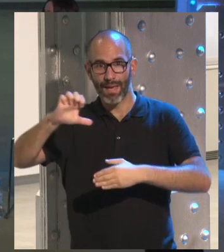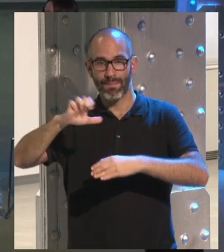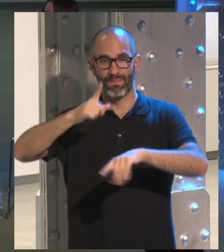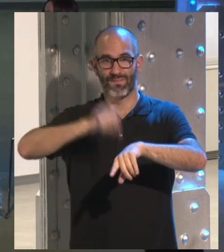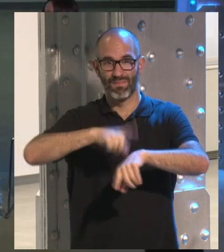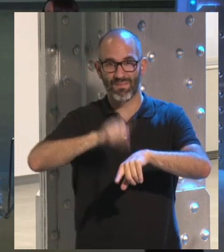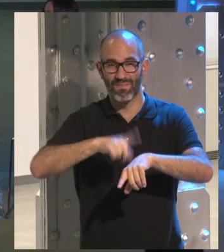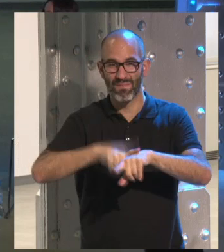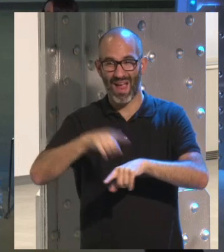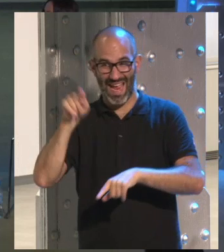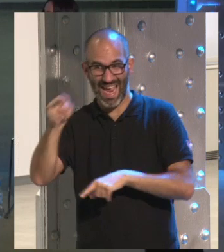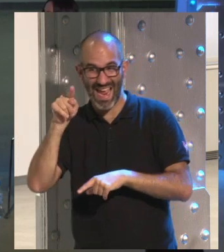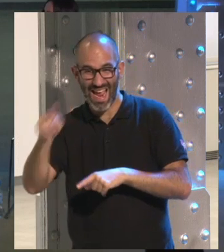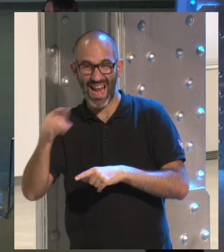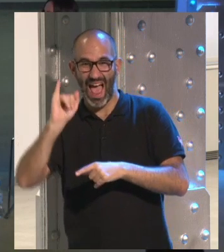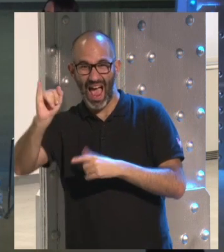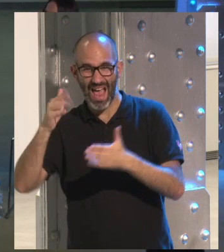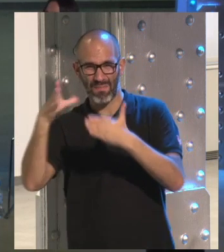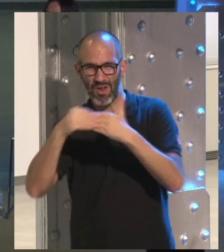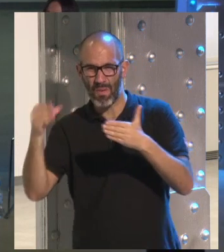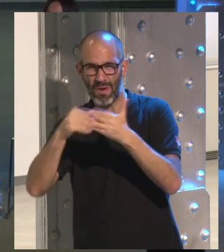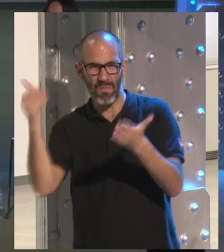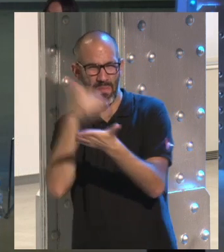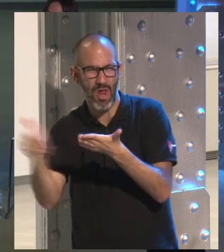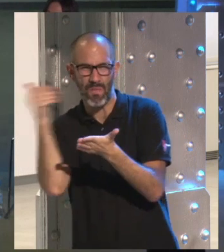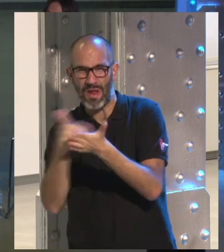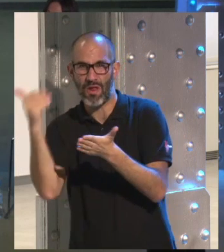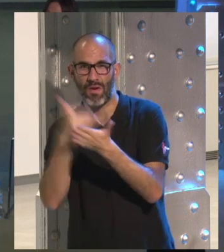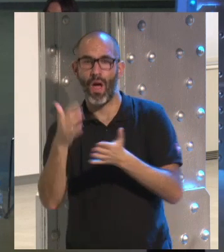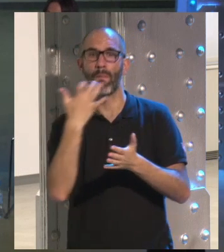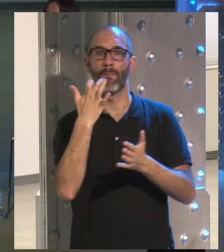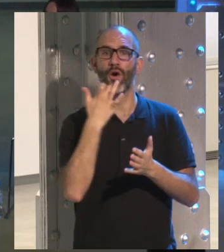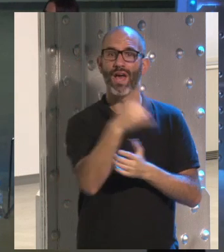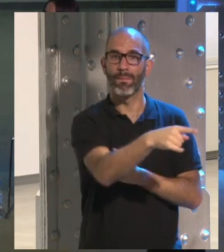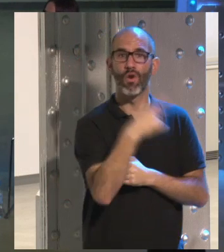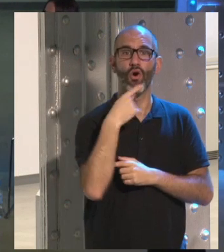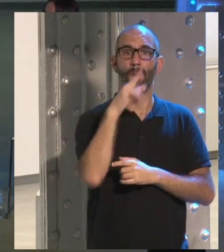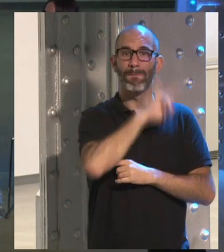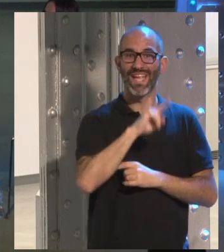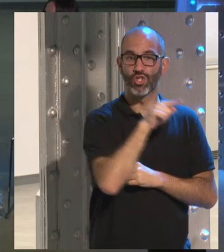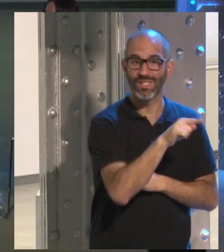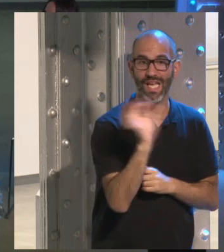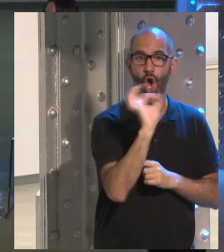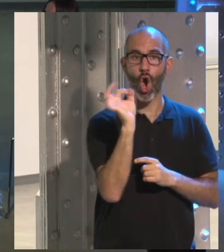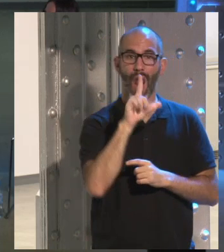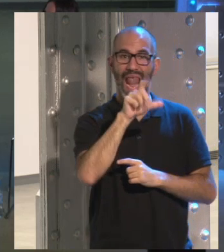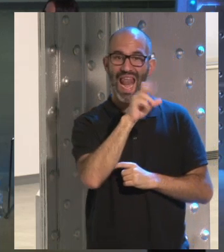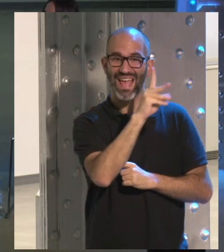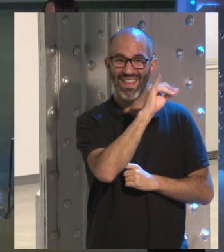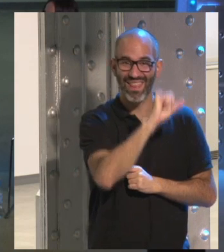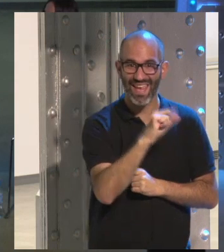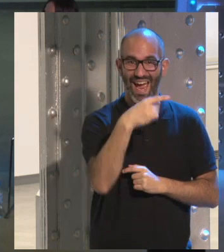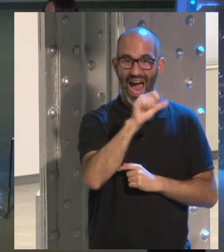Gaga juntos en YouTube. ¡Juntos! Entonces, creo que tenemos que plantearnos una situación importante,